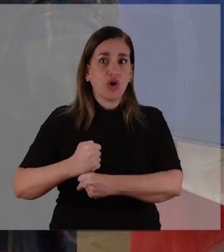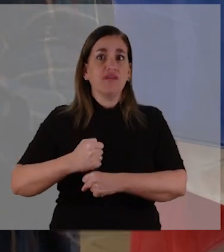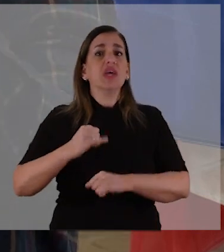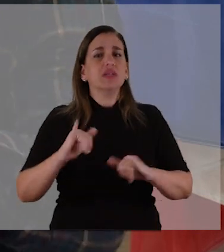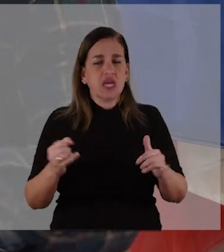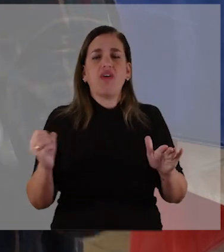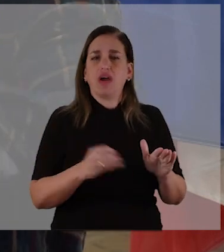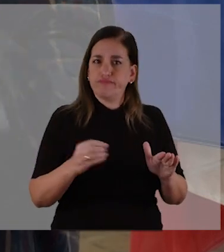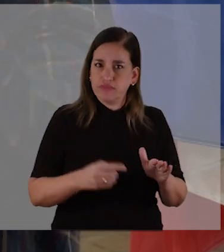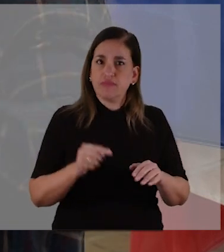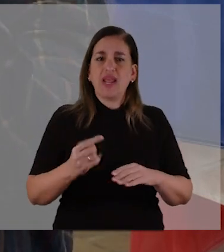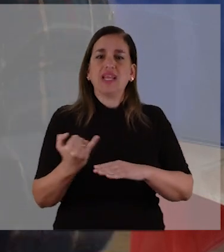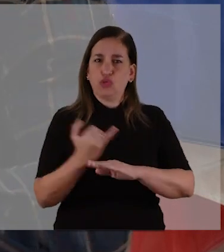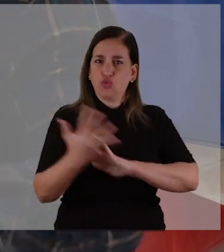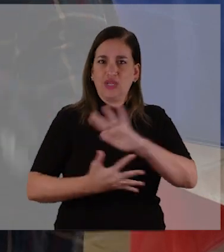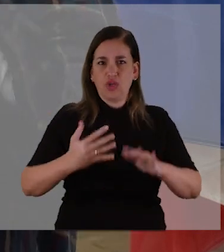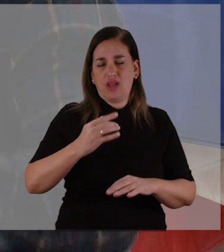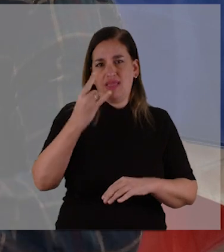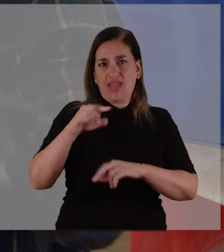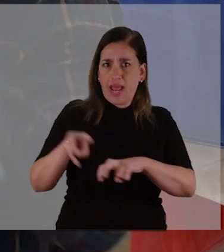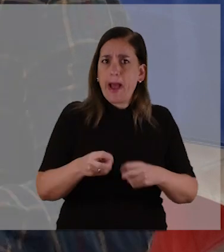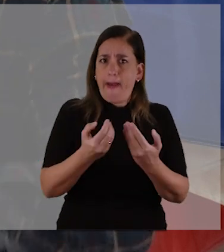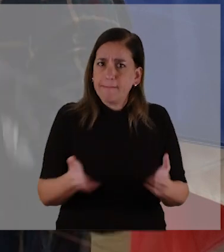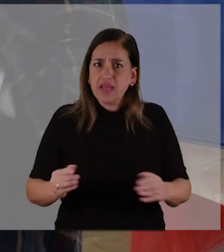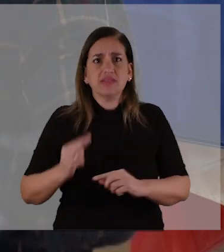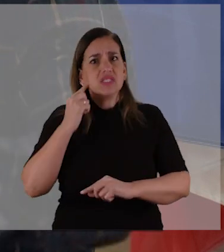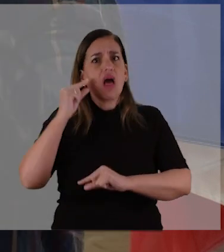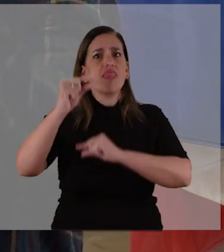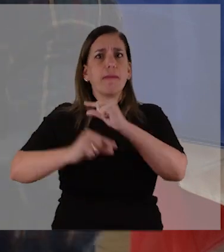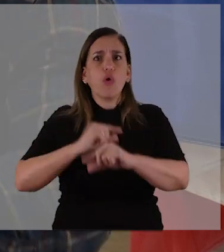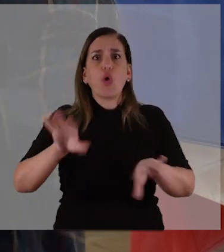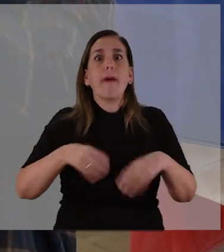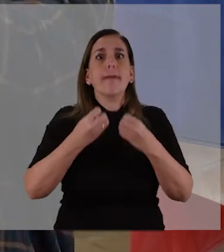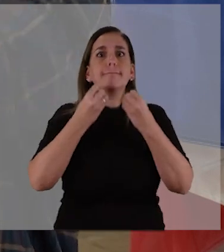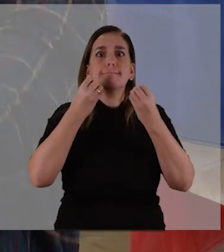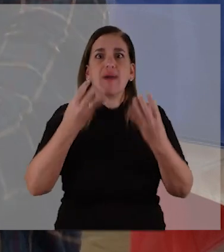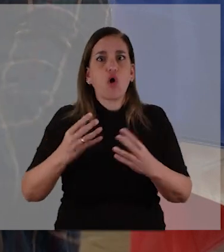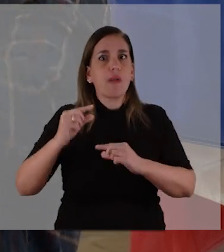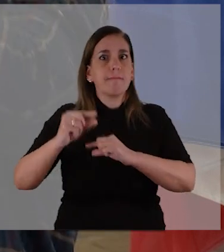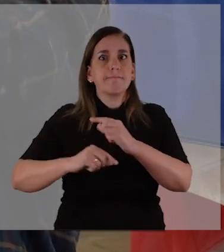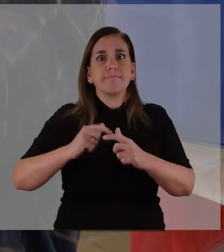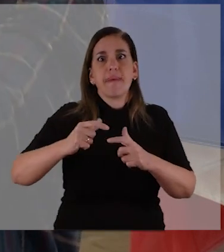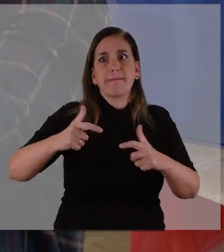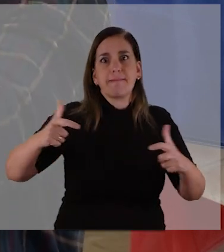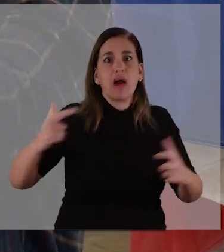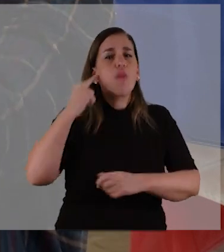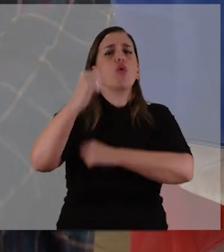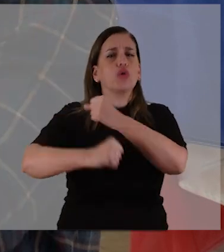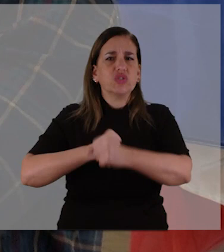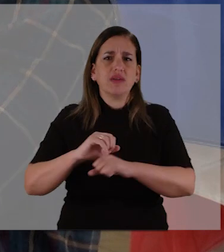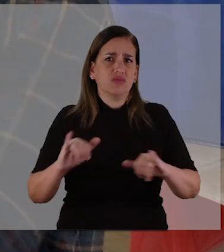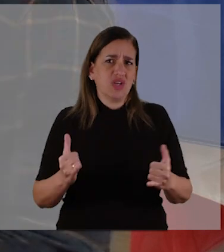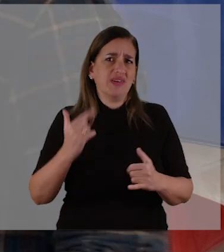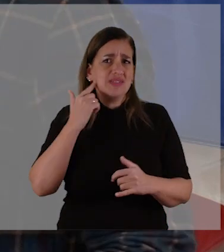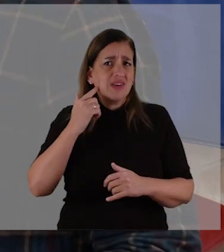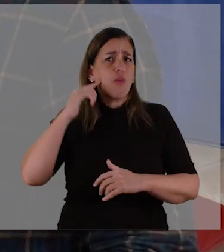cuentas del año que viene van a estar los fondos para que el INAGRA empiece a andar caminando, después trotando, y después corriendo, como entre unos